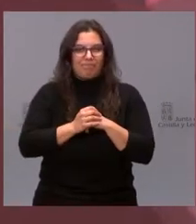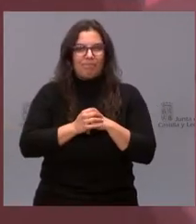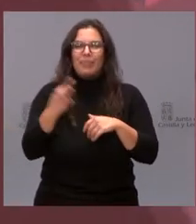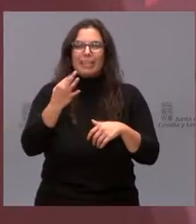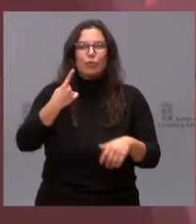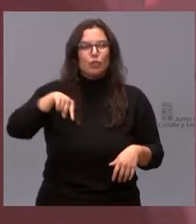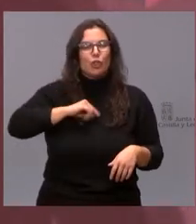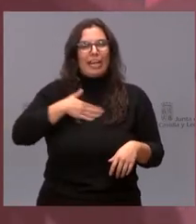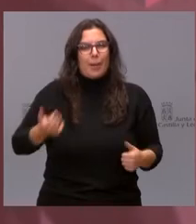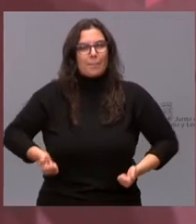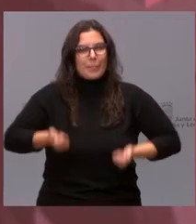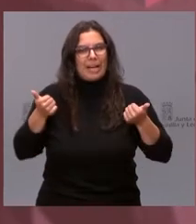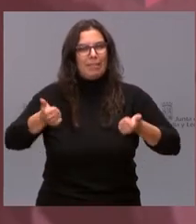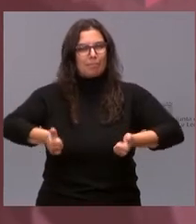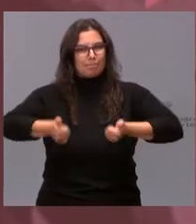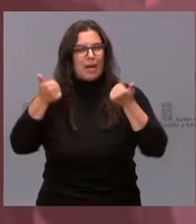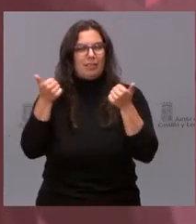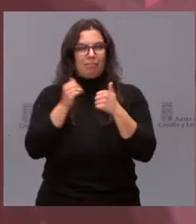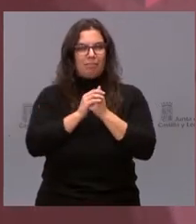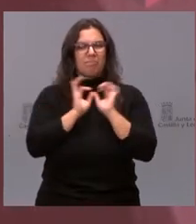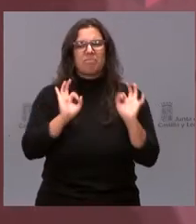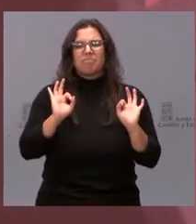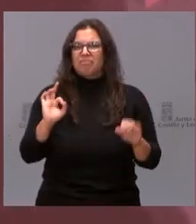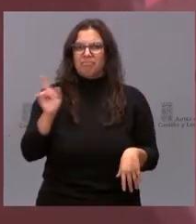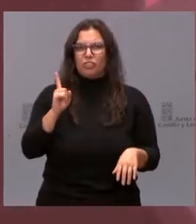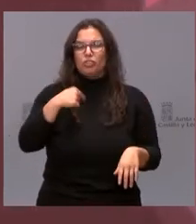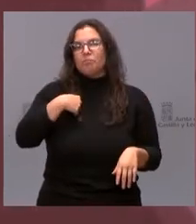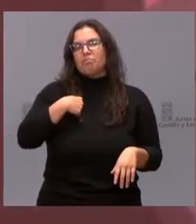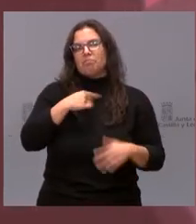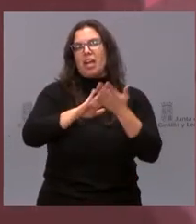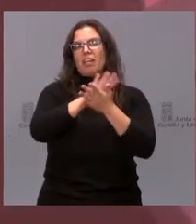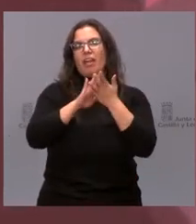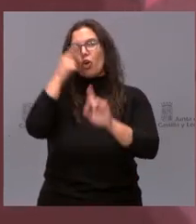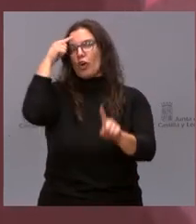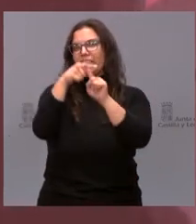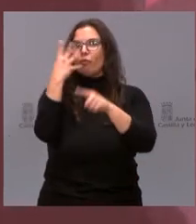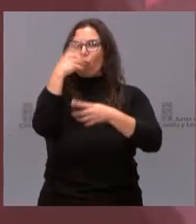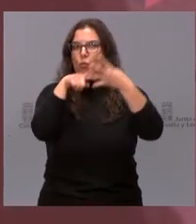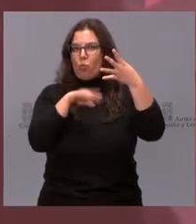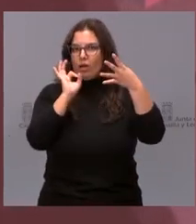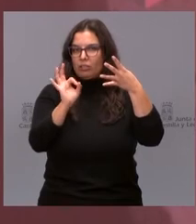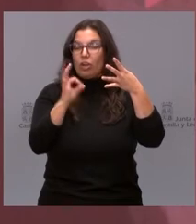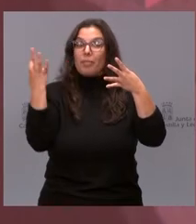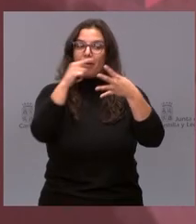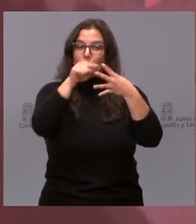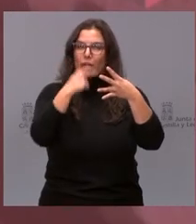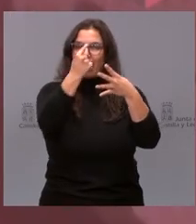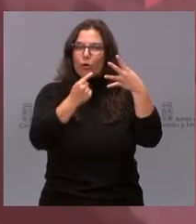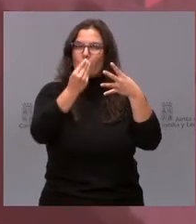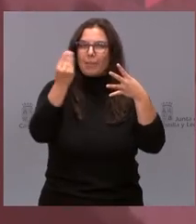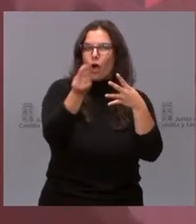ambiciosos. Yo he puesto cuatro objetivos y tendremos que ir mejorando esos objetivos